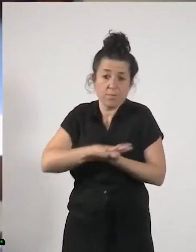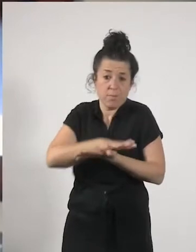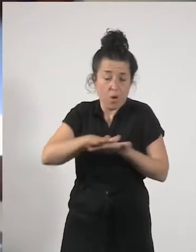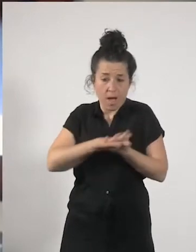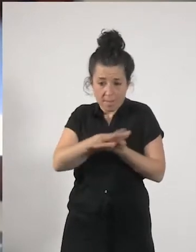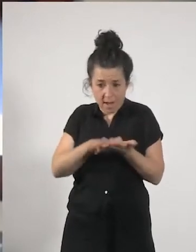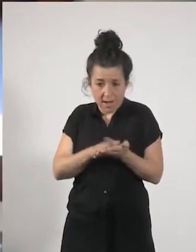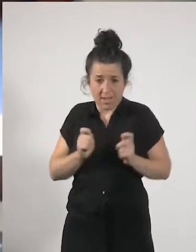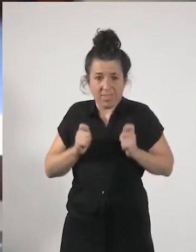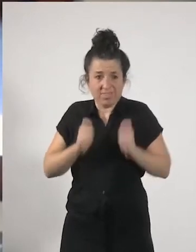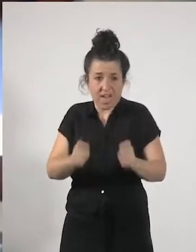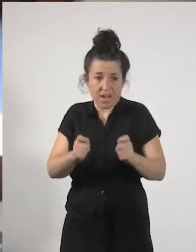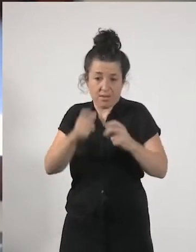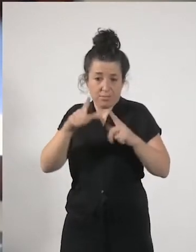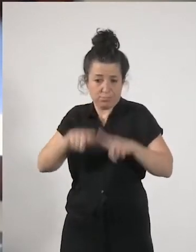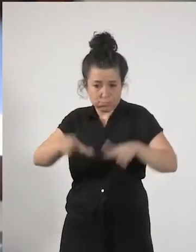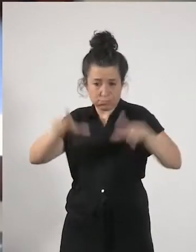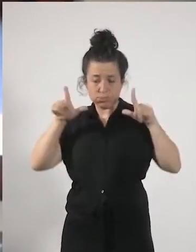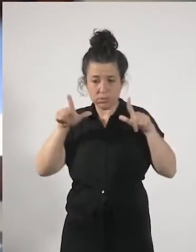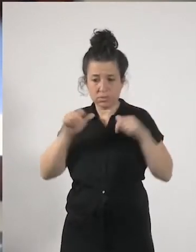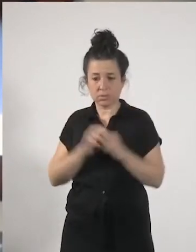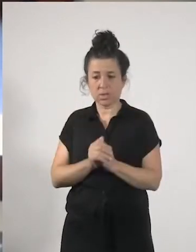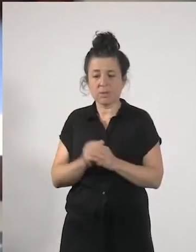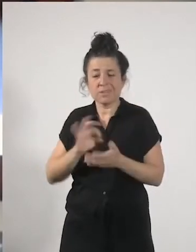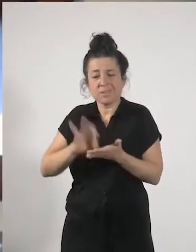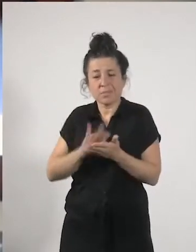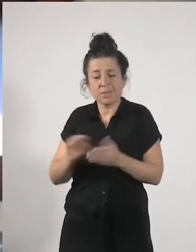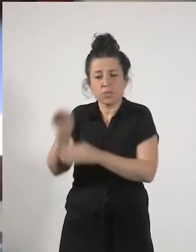se descalabraron los servicios de cuidado